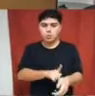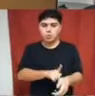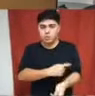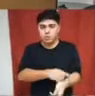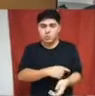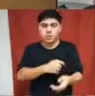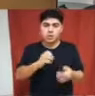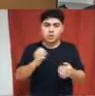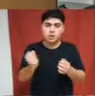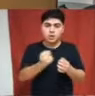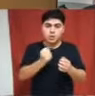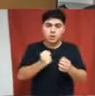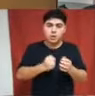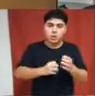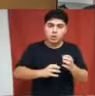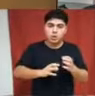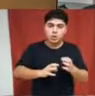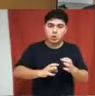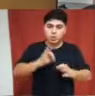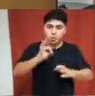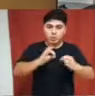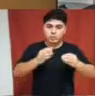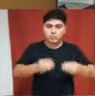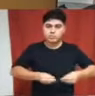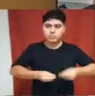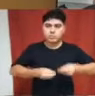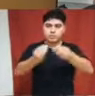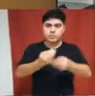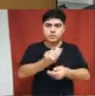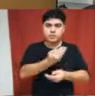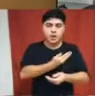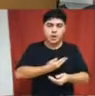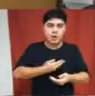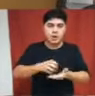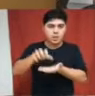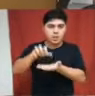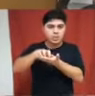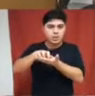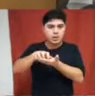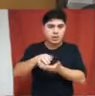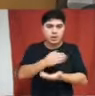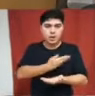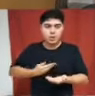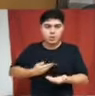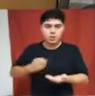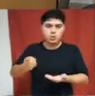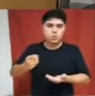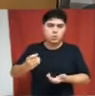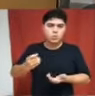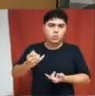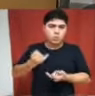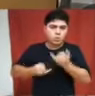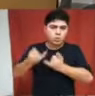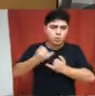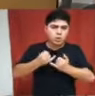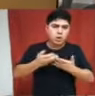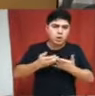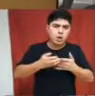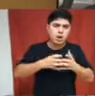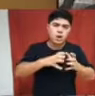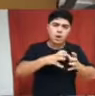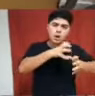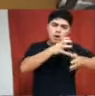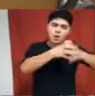elevados al Departamento Ejecutivo para que por ejemplo nos informe en qué situación se encuentra la empresa